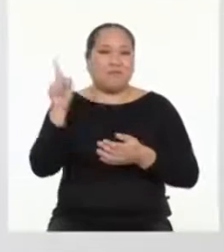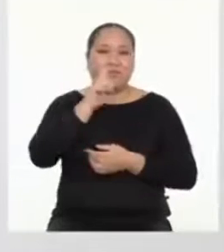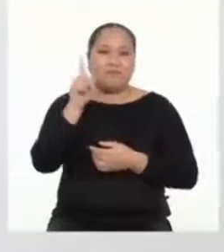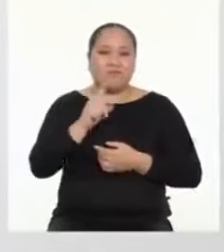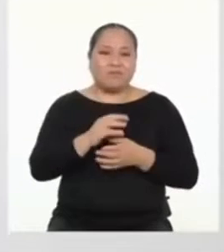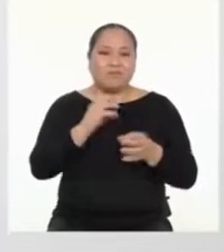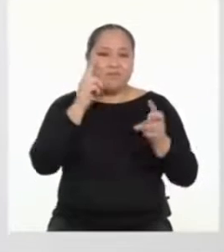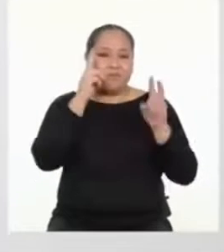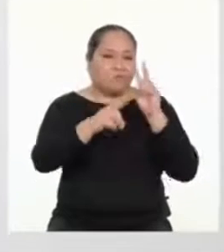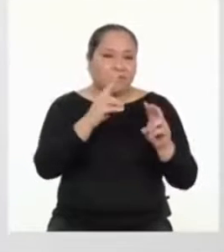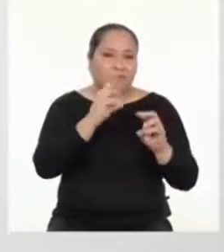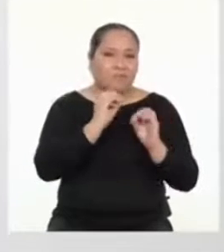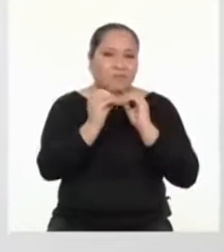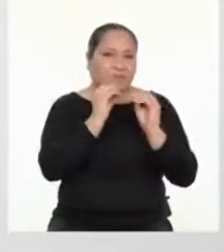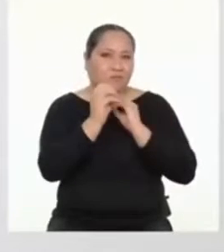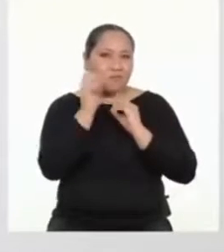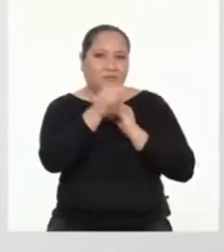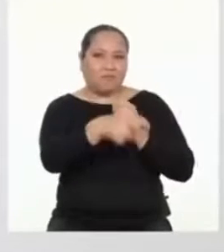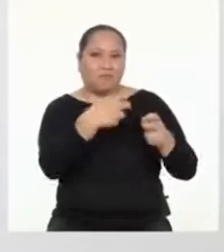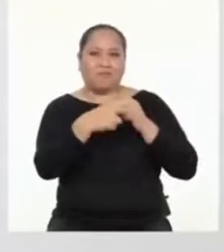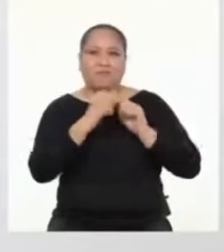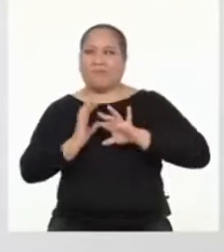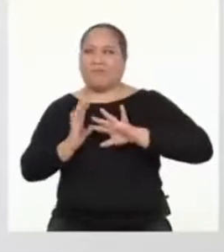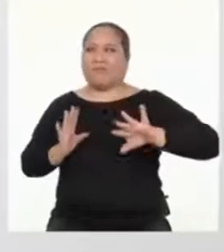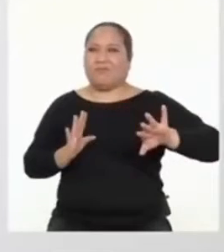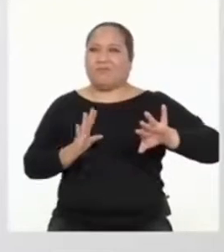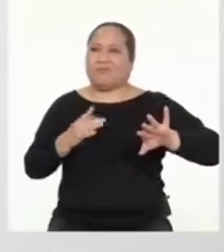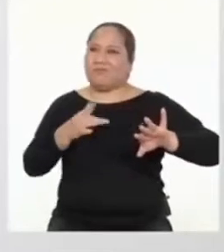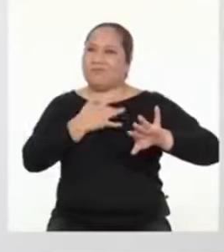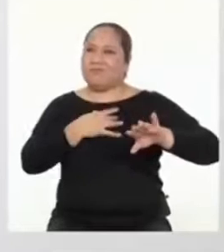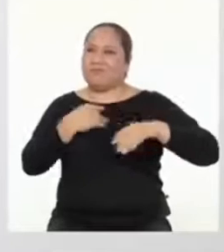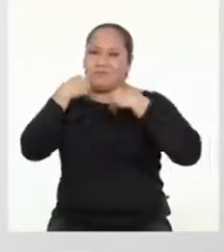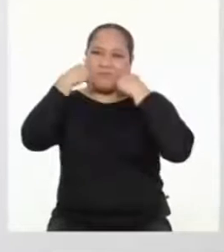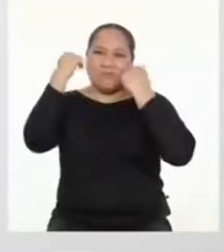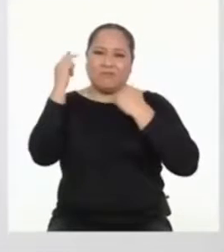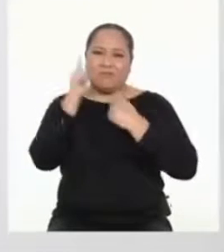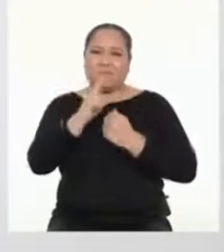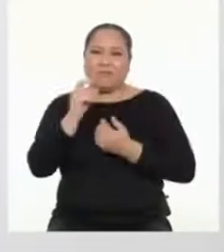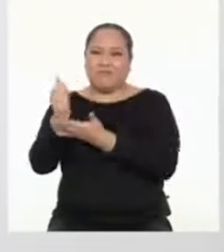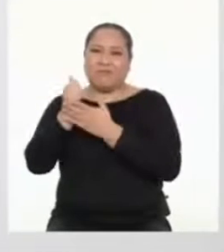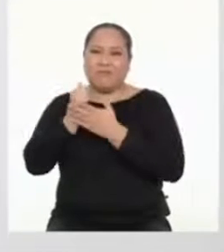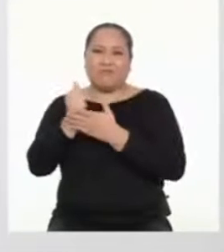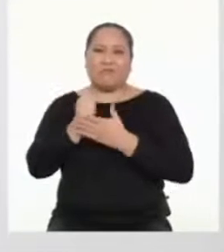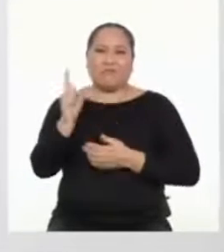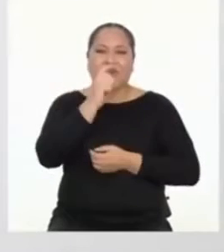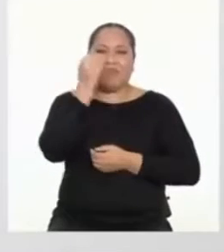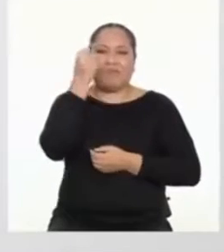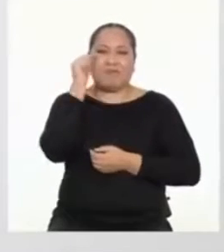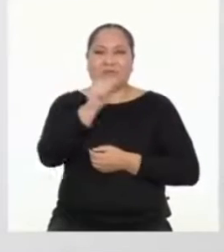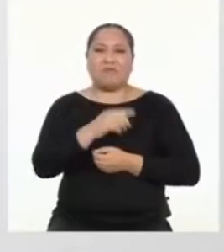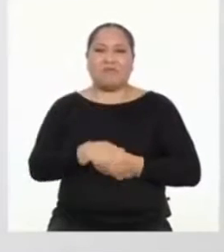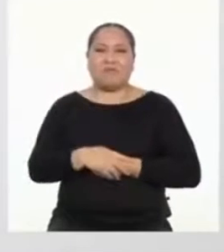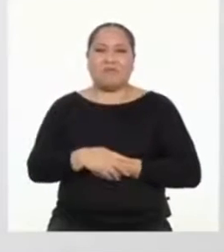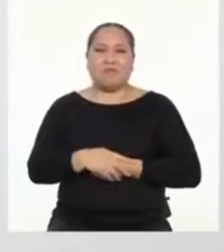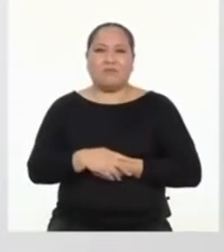enfrentamos los problemas y no lo resolvemos. O tenemos vergüenza de pedir ayuda o decir que no entendemos algo.